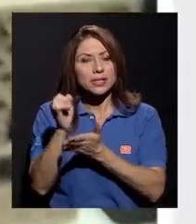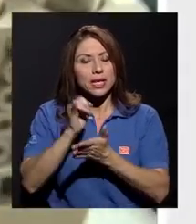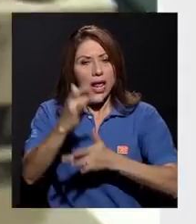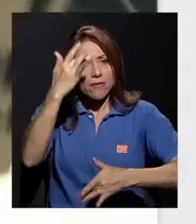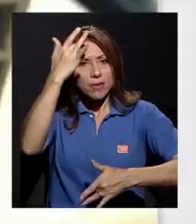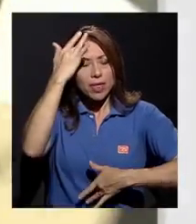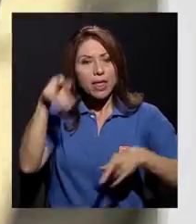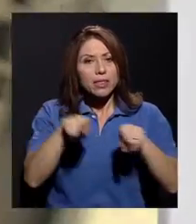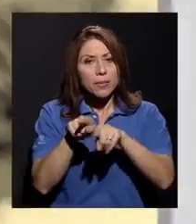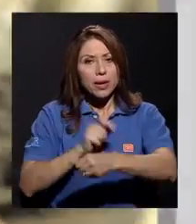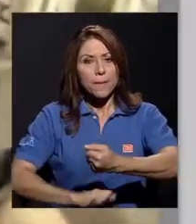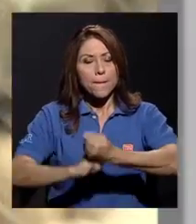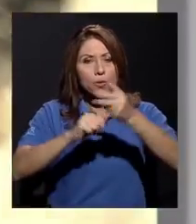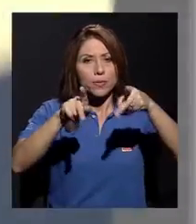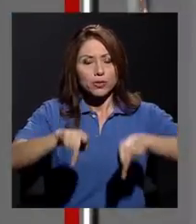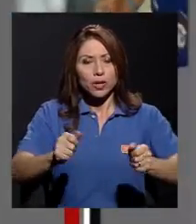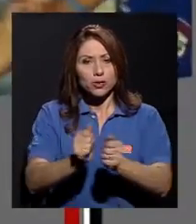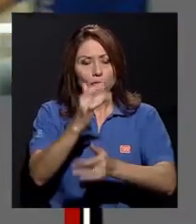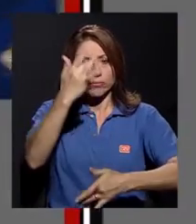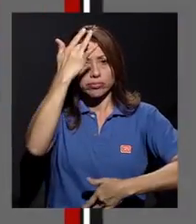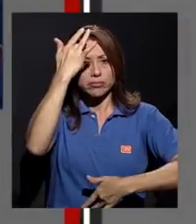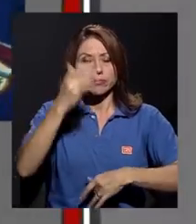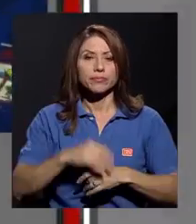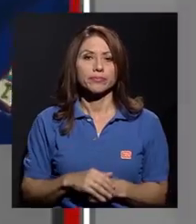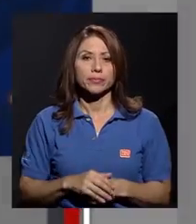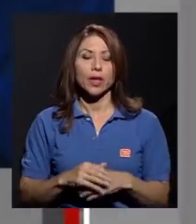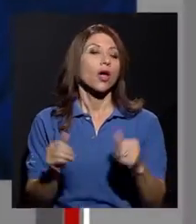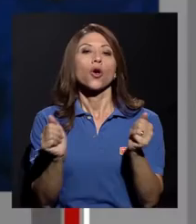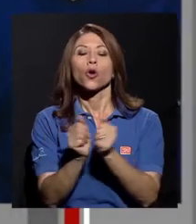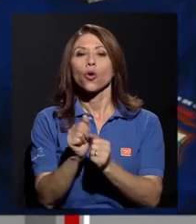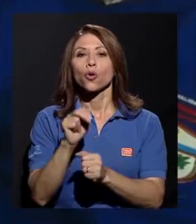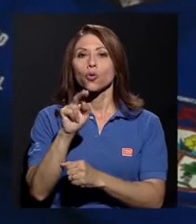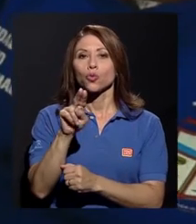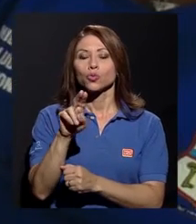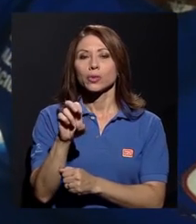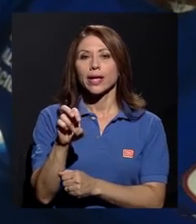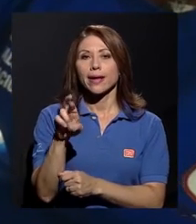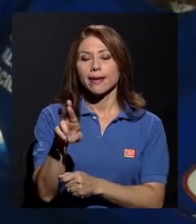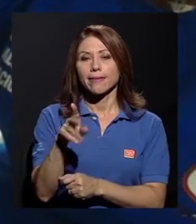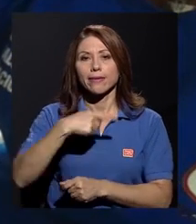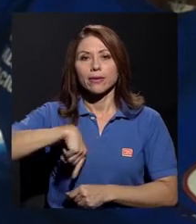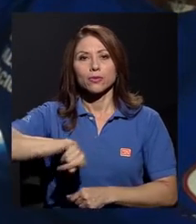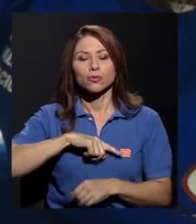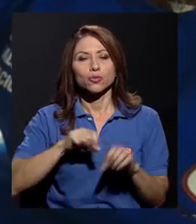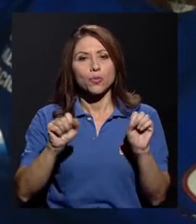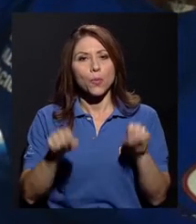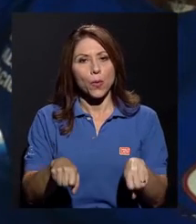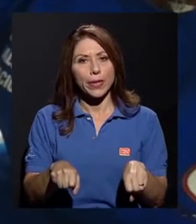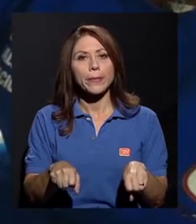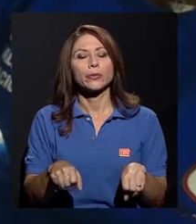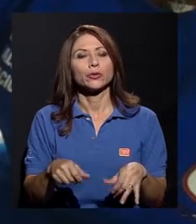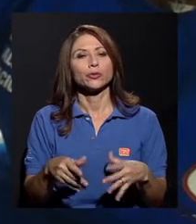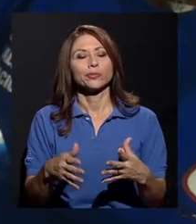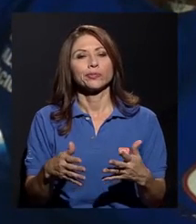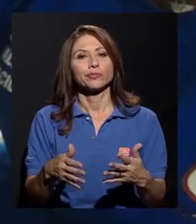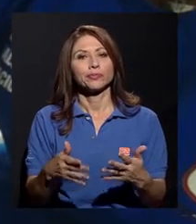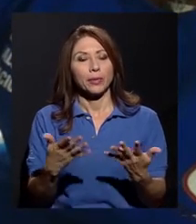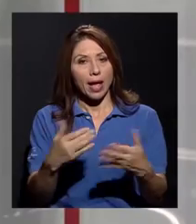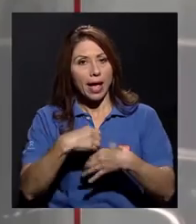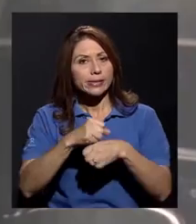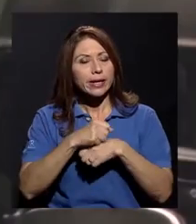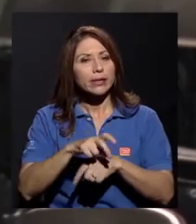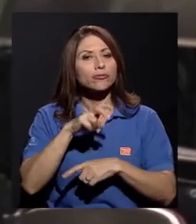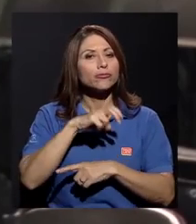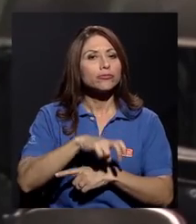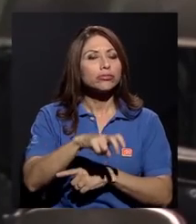que la padecen. Con la UCR podemos ahora, gracias a ellos, hacer